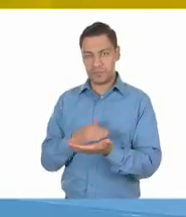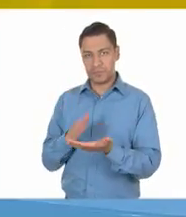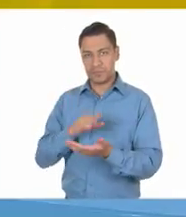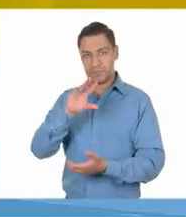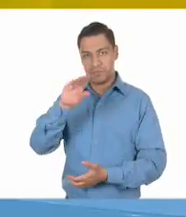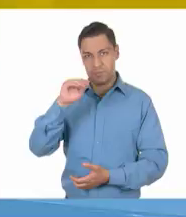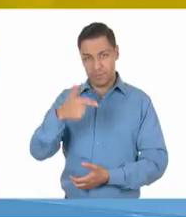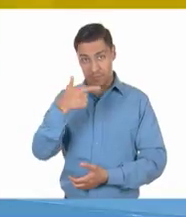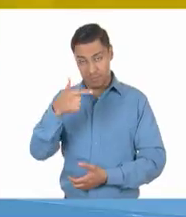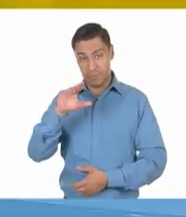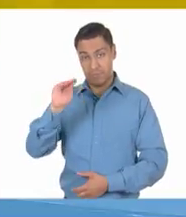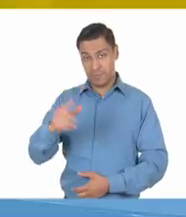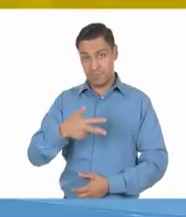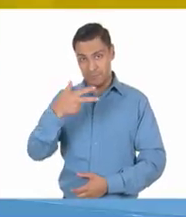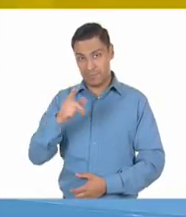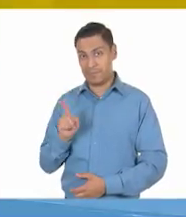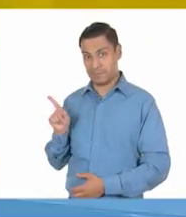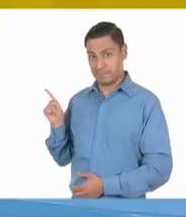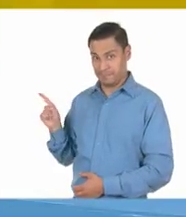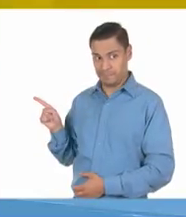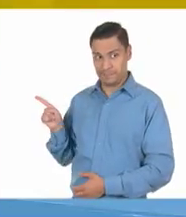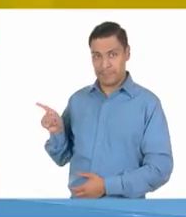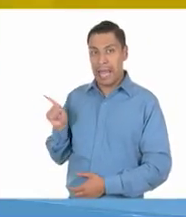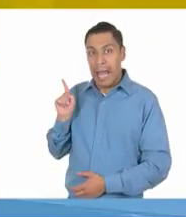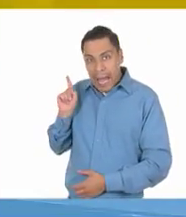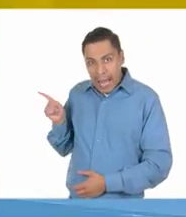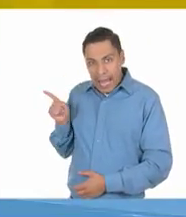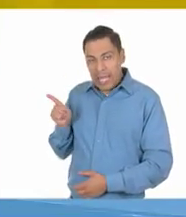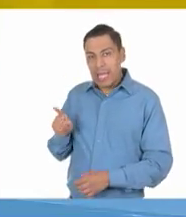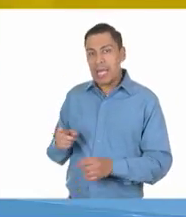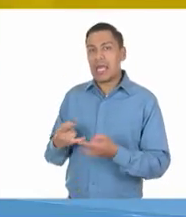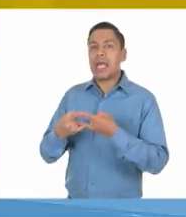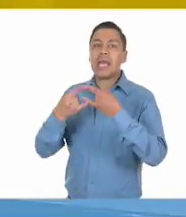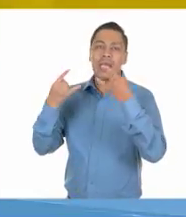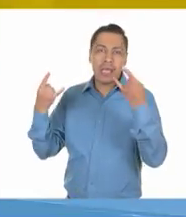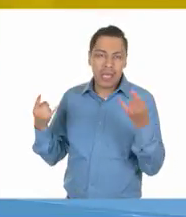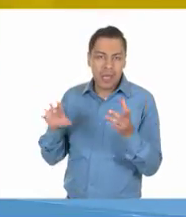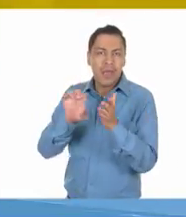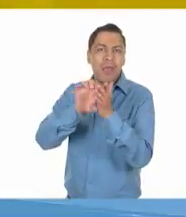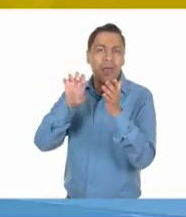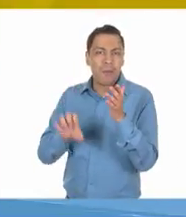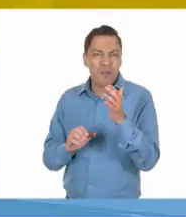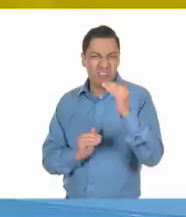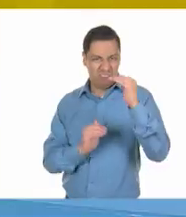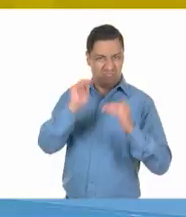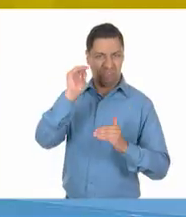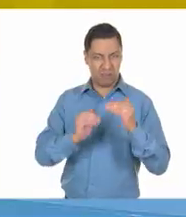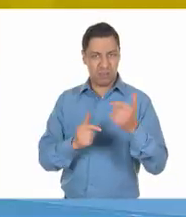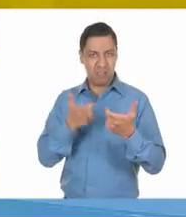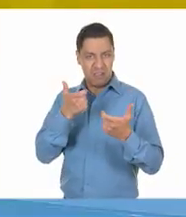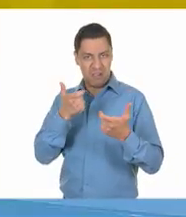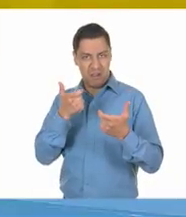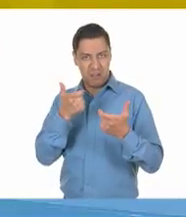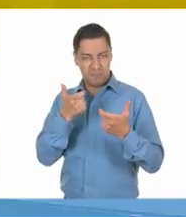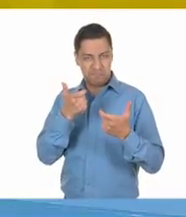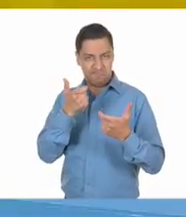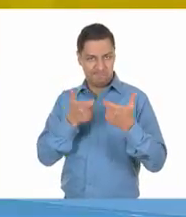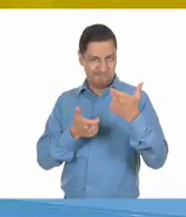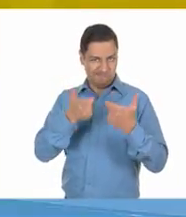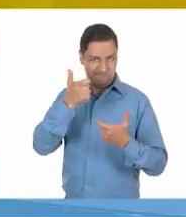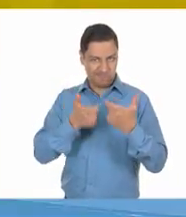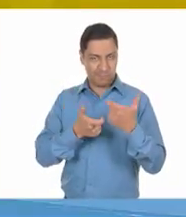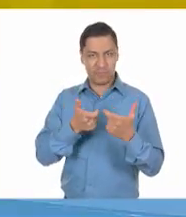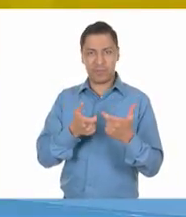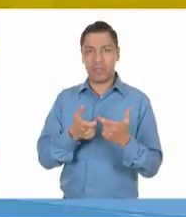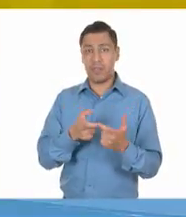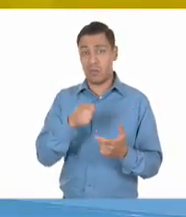y 98. Y ahí se nos presentan algunas situaciones sobre la desigualdad económica. Si no lo tienen a la mano, no